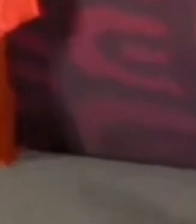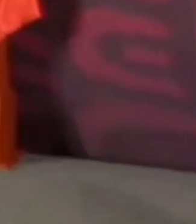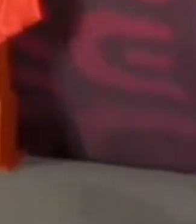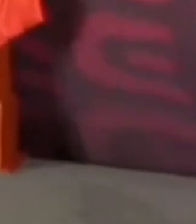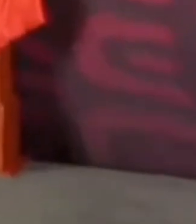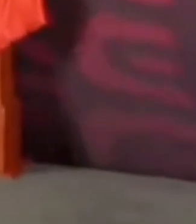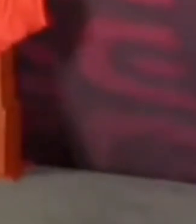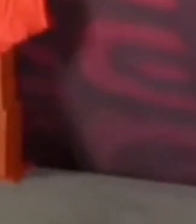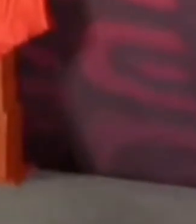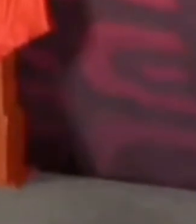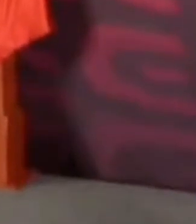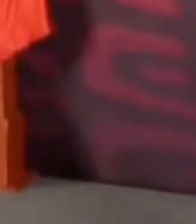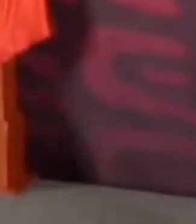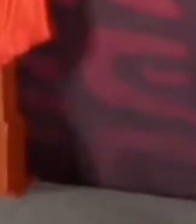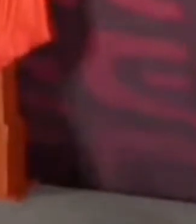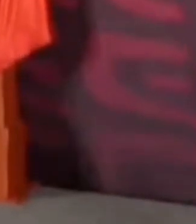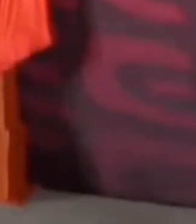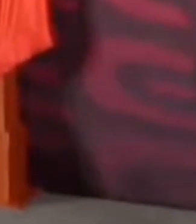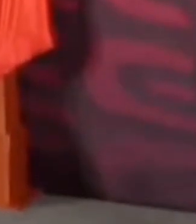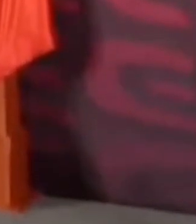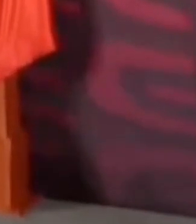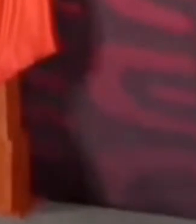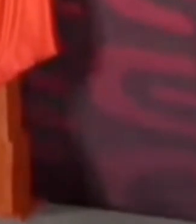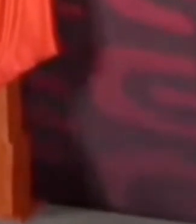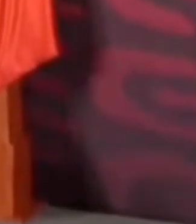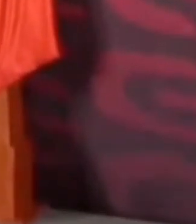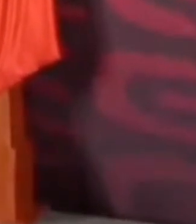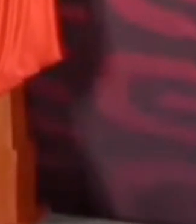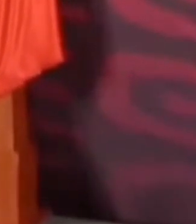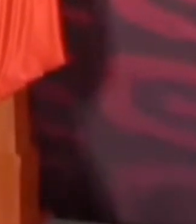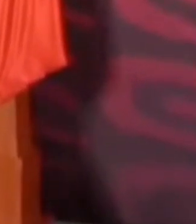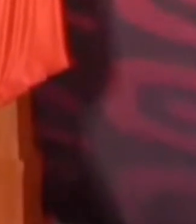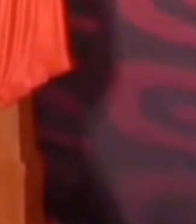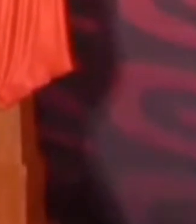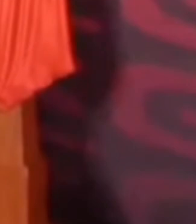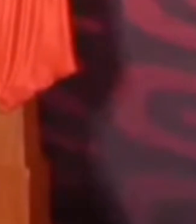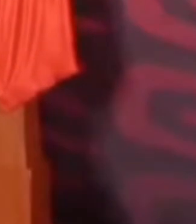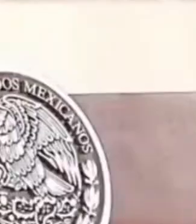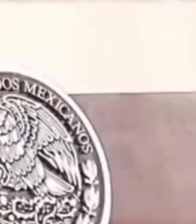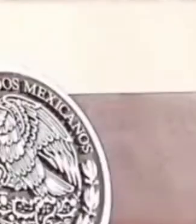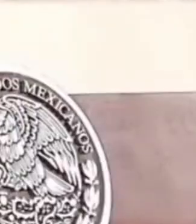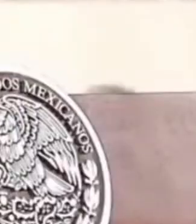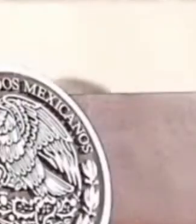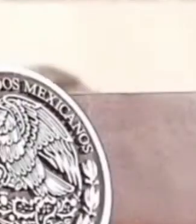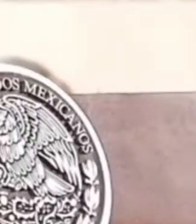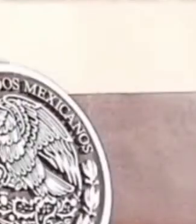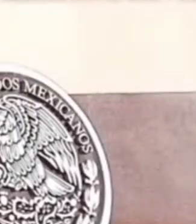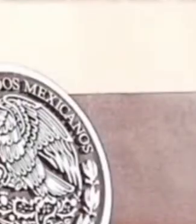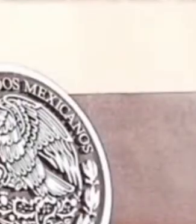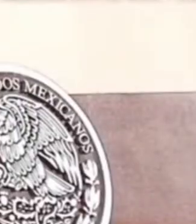El avance en el programa de salud y vamos a